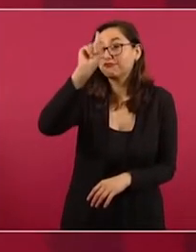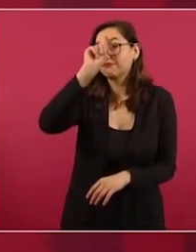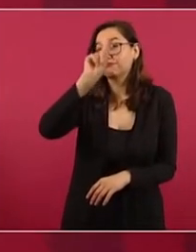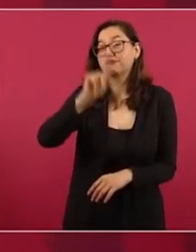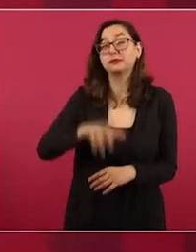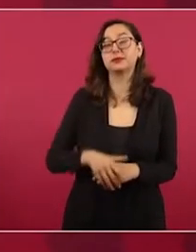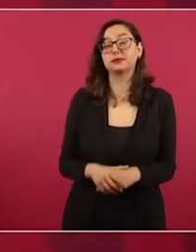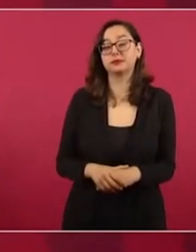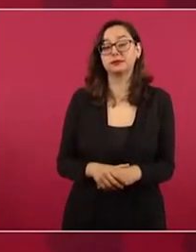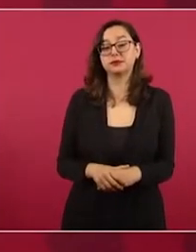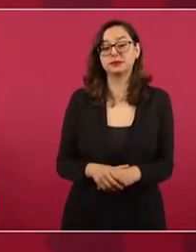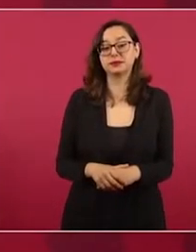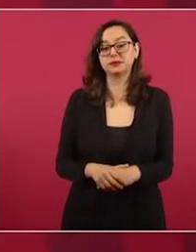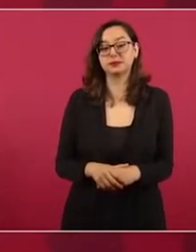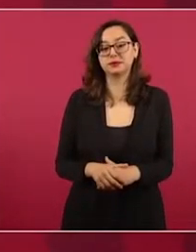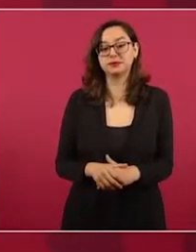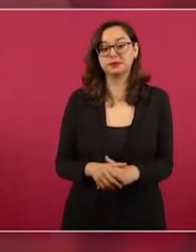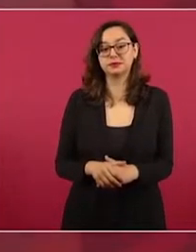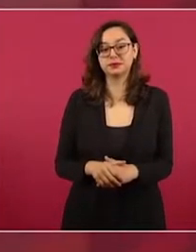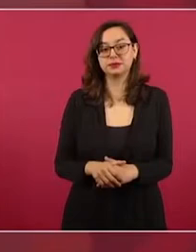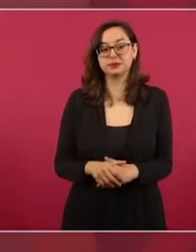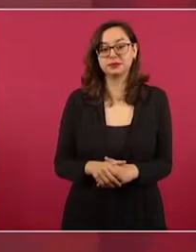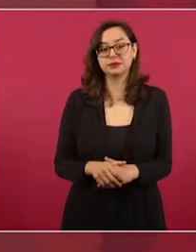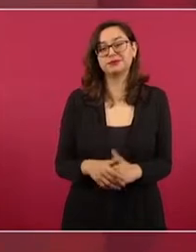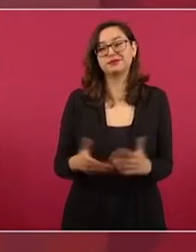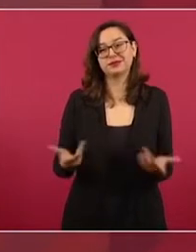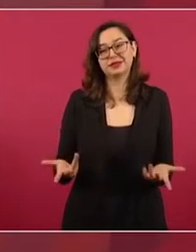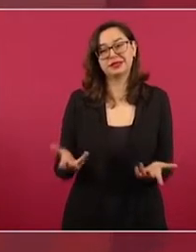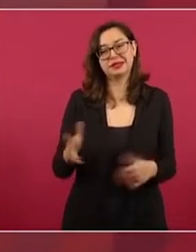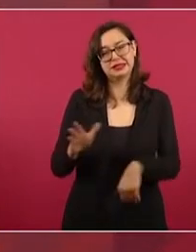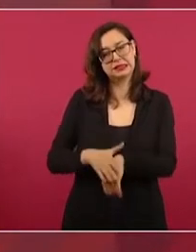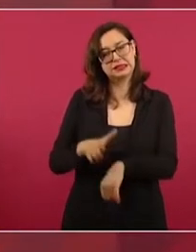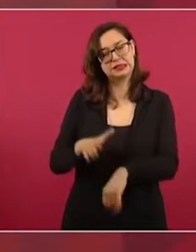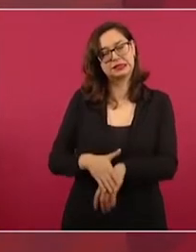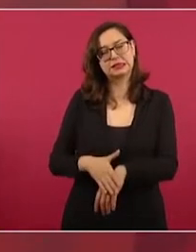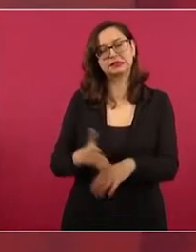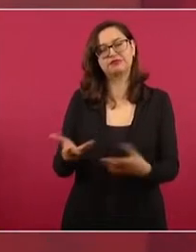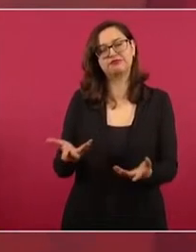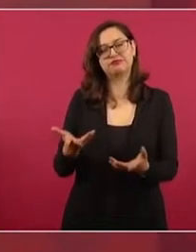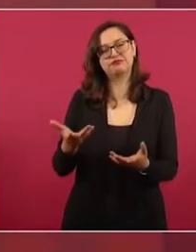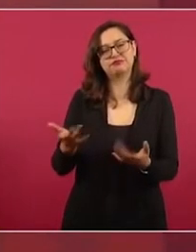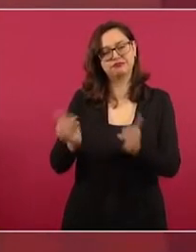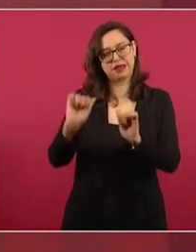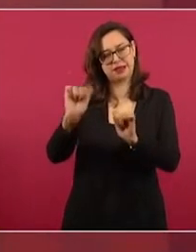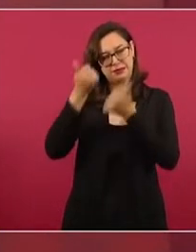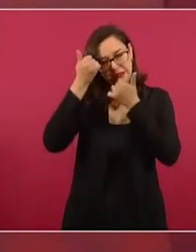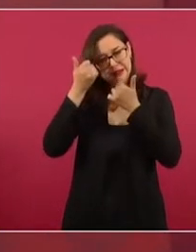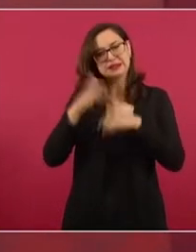les diría que reivindiquen su historia